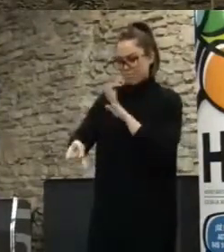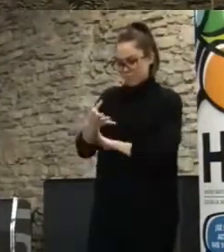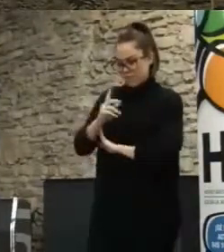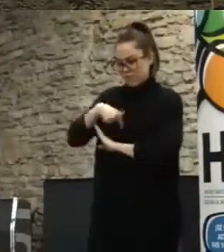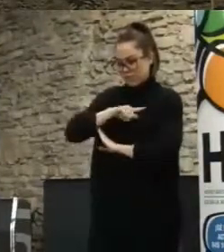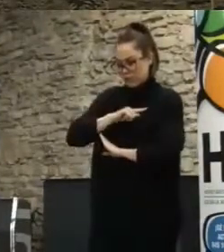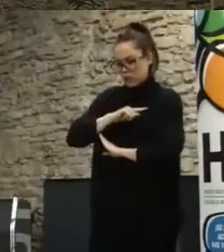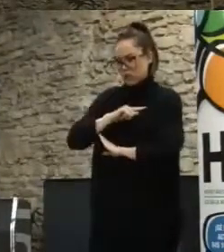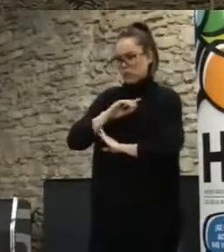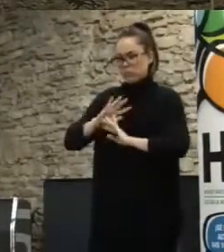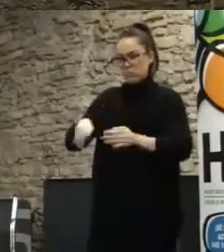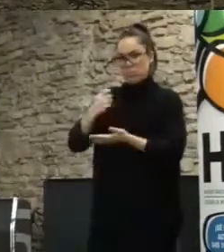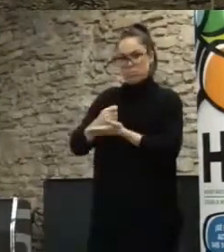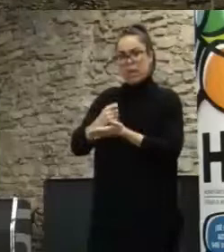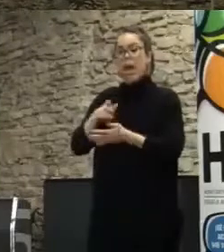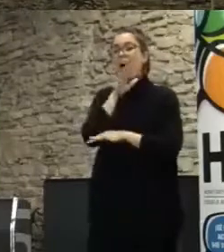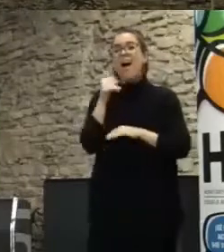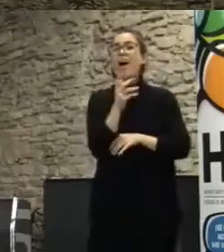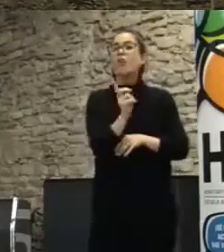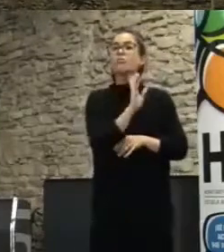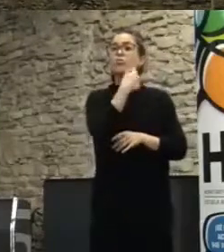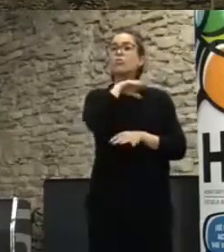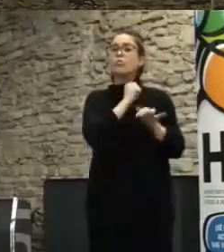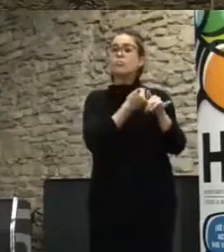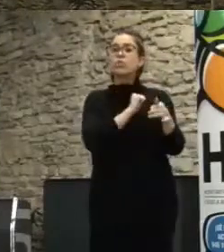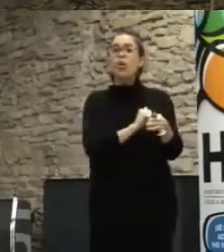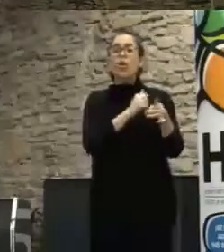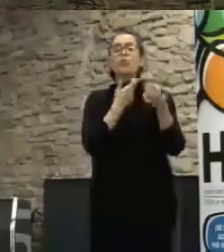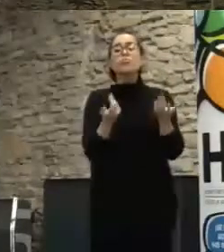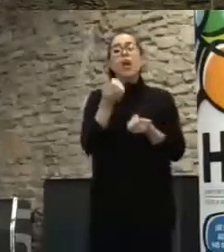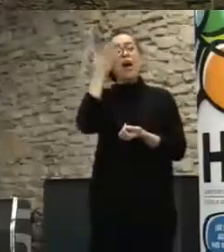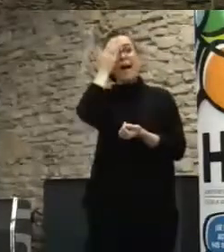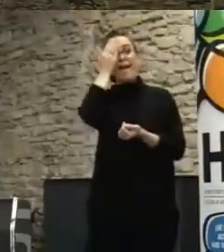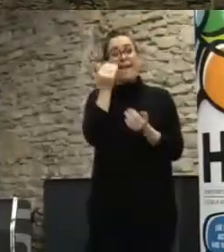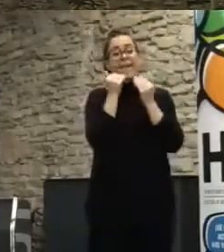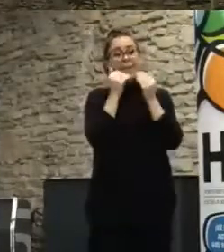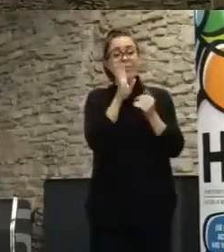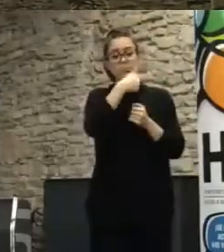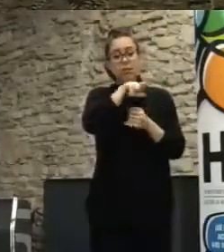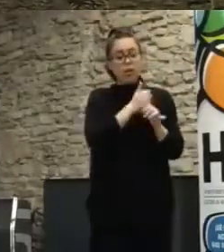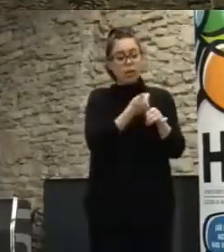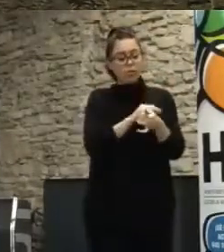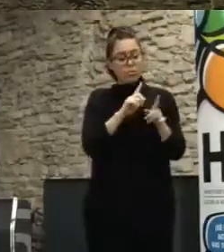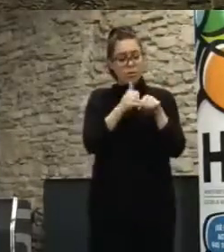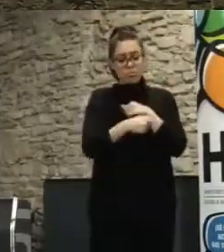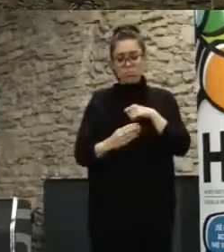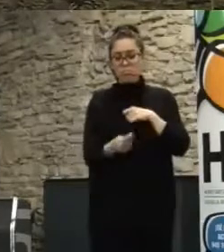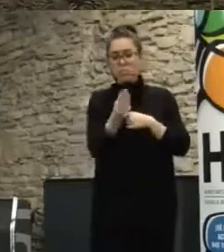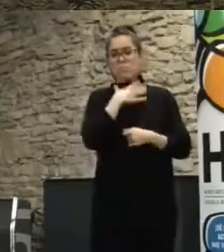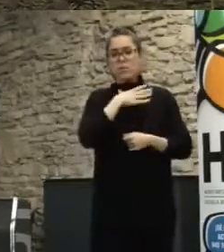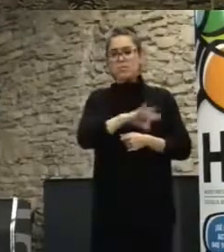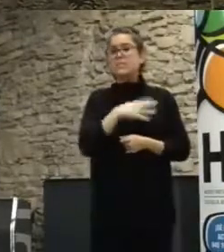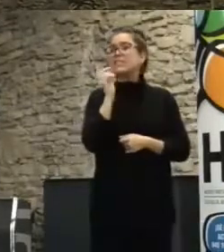abre el código a la inteligencia colectiva y al ecosistema hacker y, por ejemplo, ahora mismo, el software de Decide Madrid, por ejemplo,